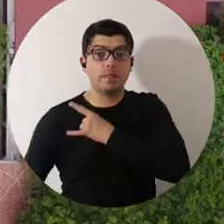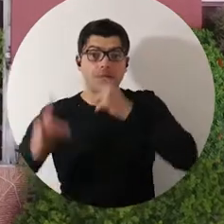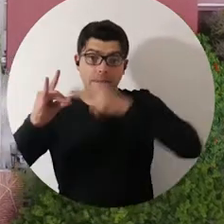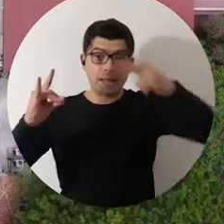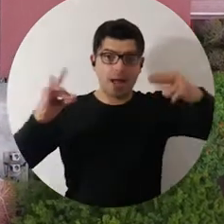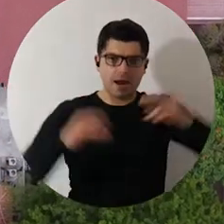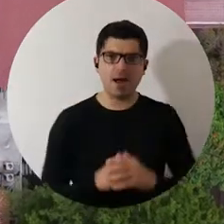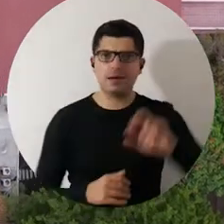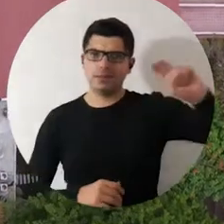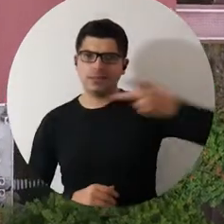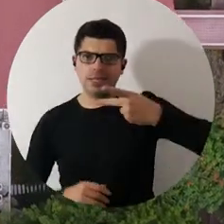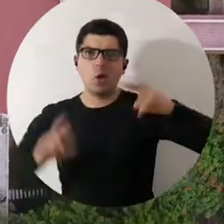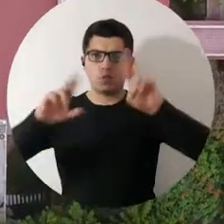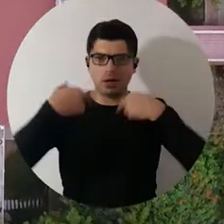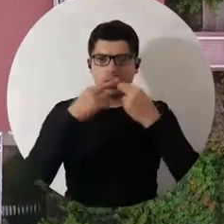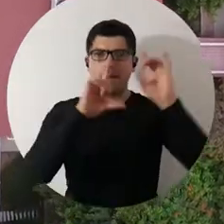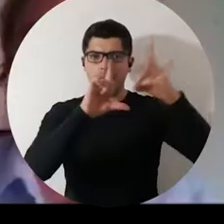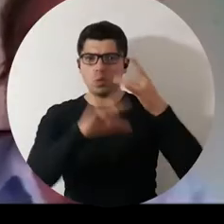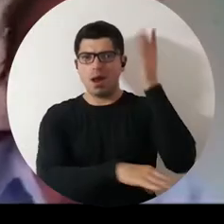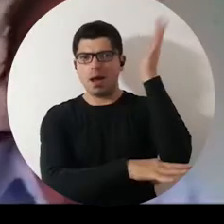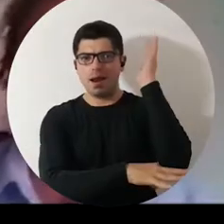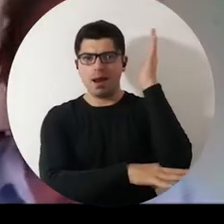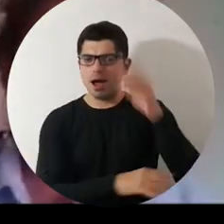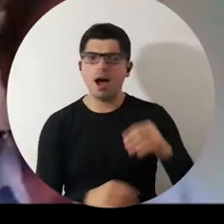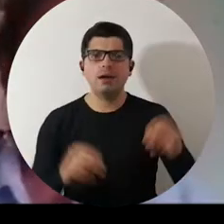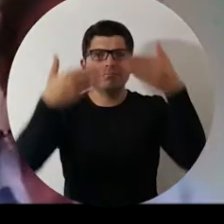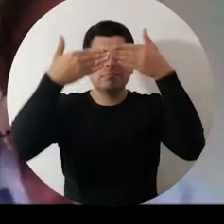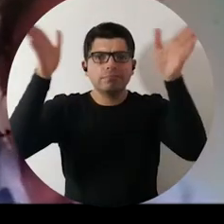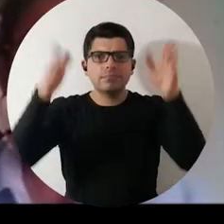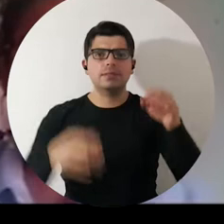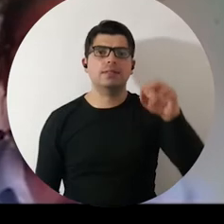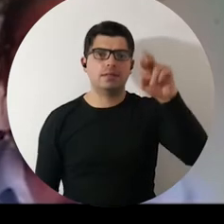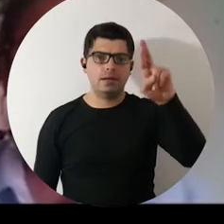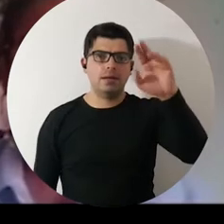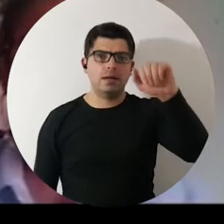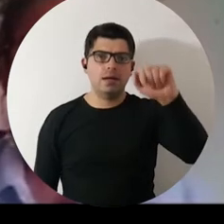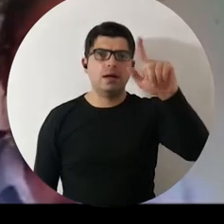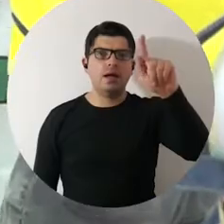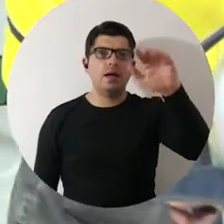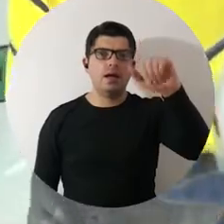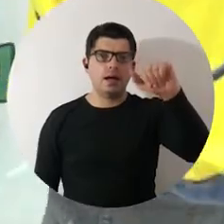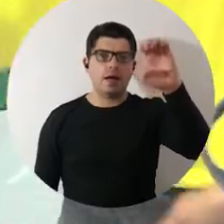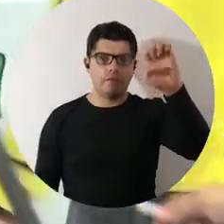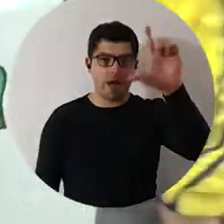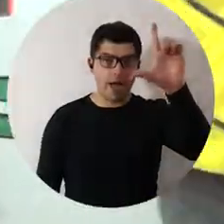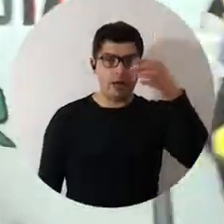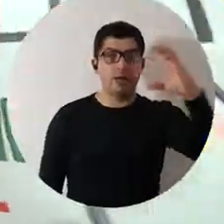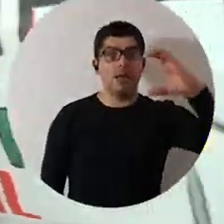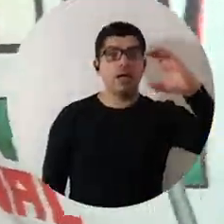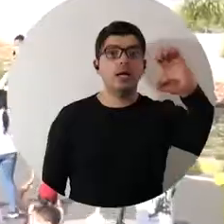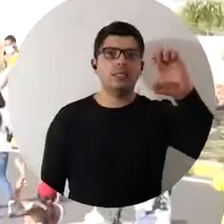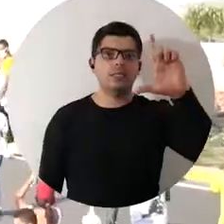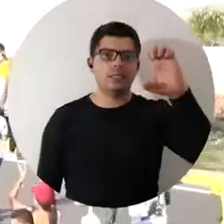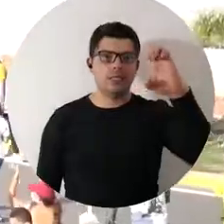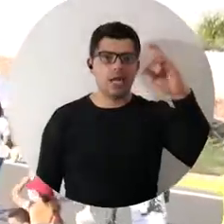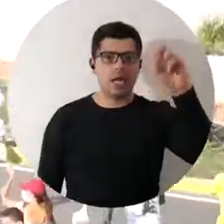La Universidad del Magdalena llevó a cabo la segunda sesión virtual de la Cátedra Abierta Rafael Celedón con la temática Movilizaciones